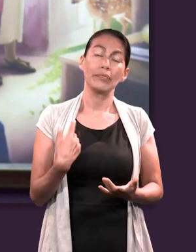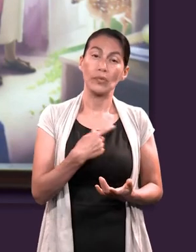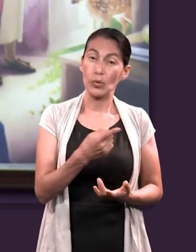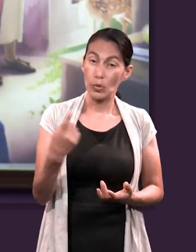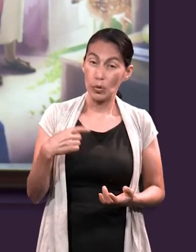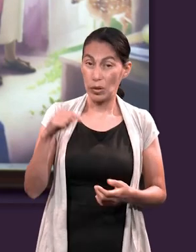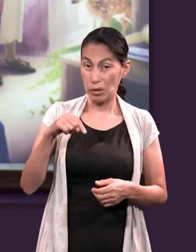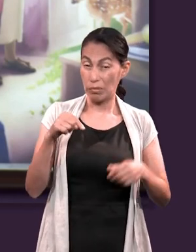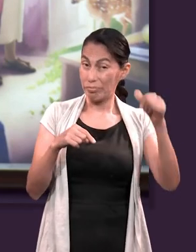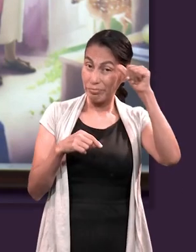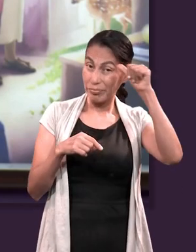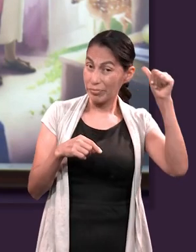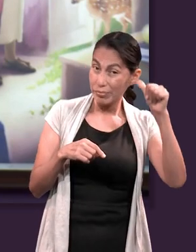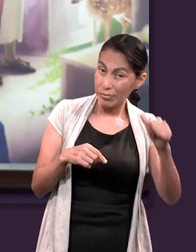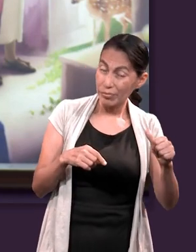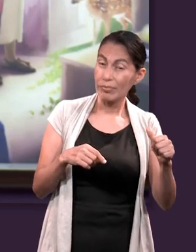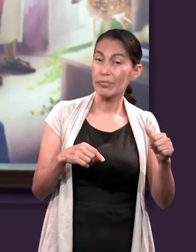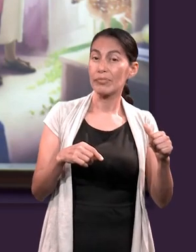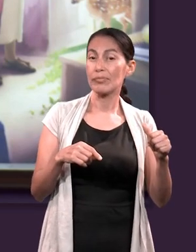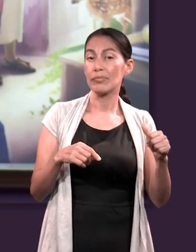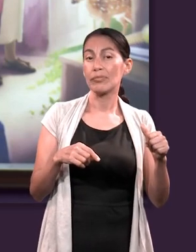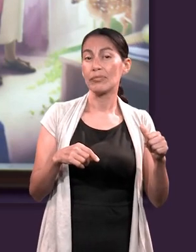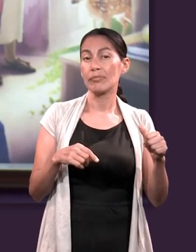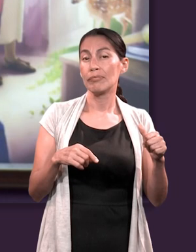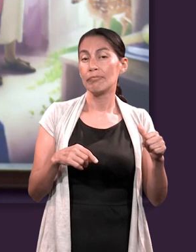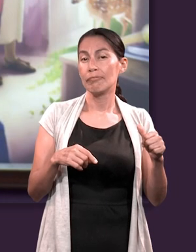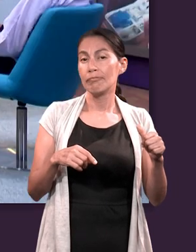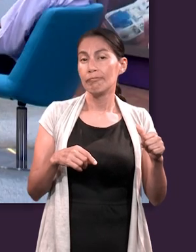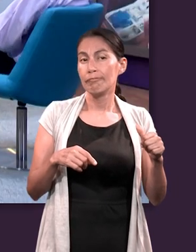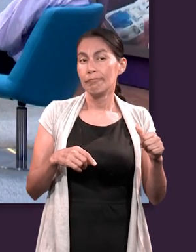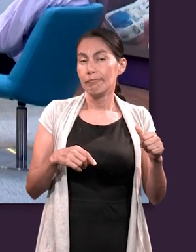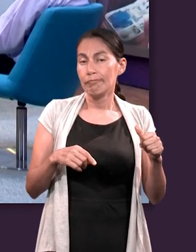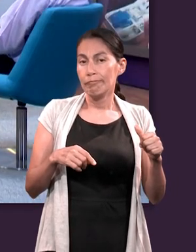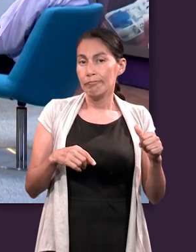y que como estamos en un mundo de pecado